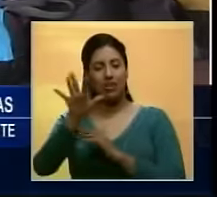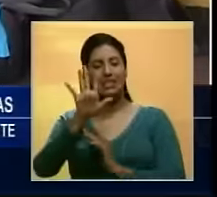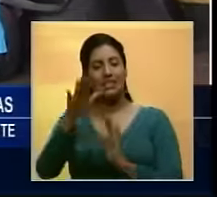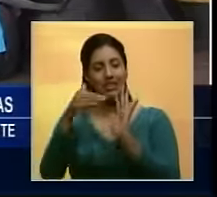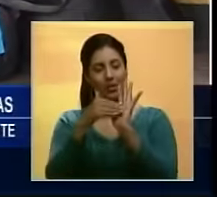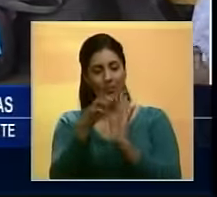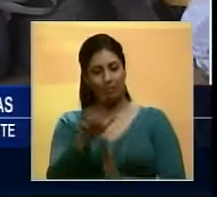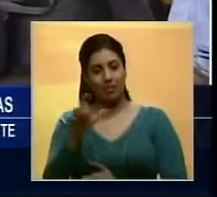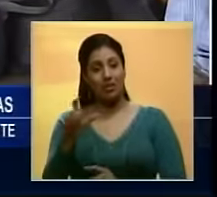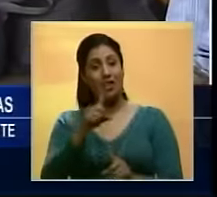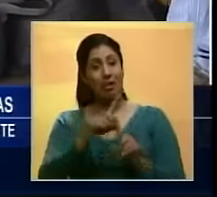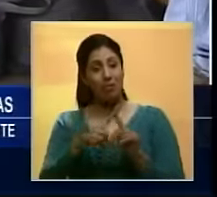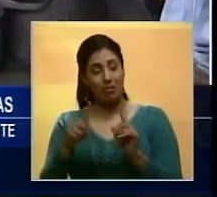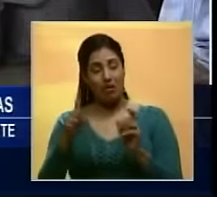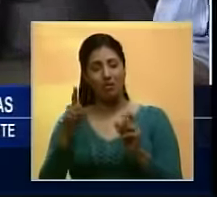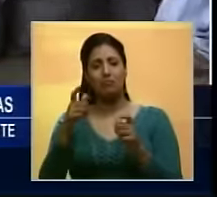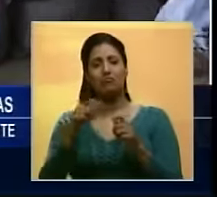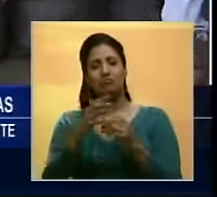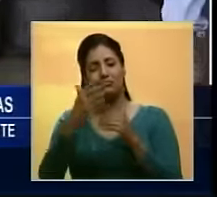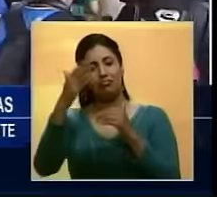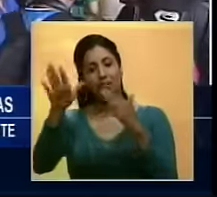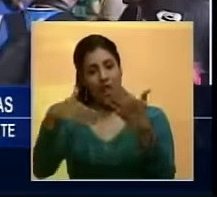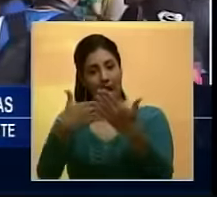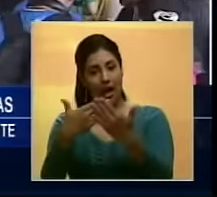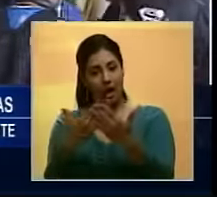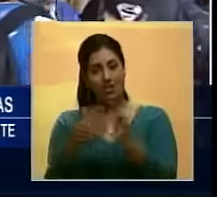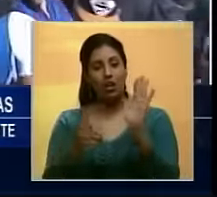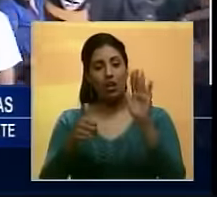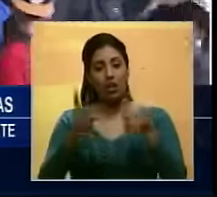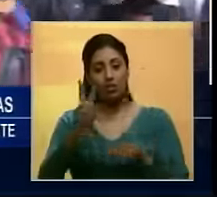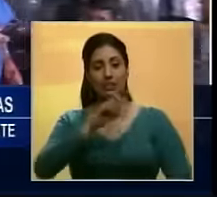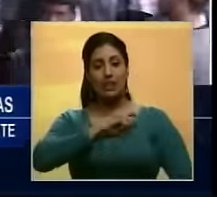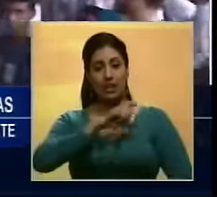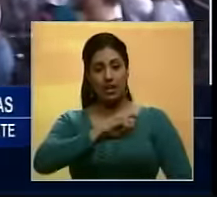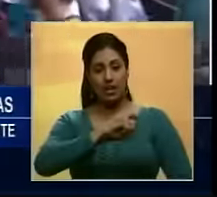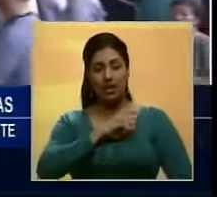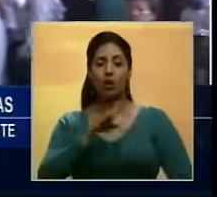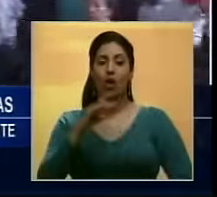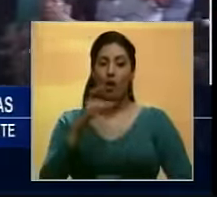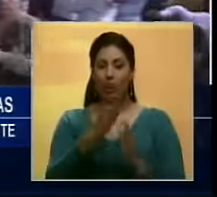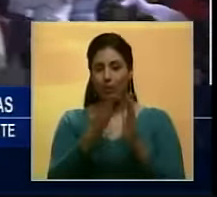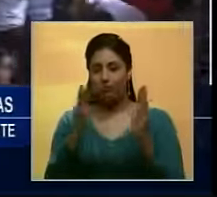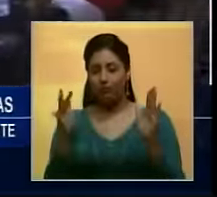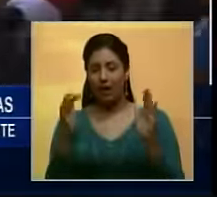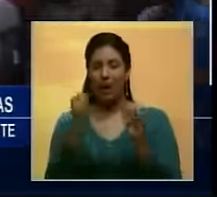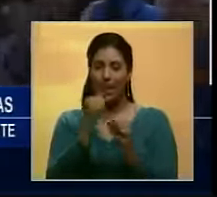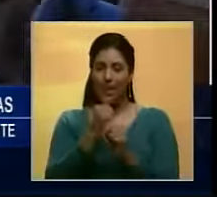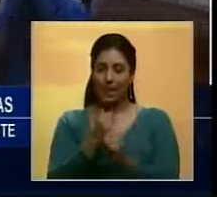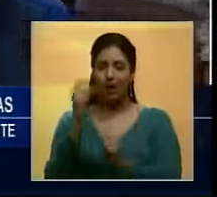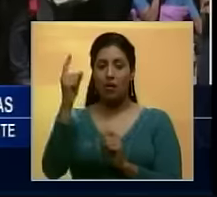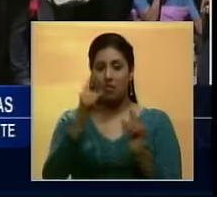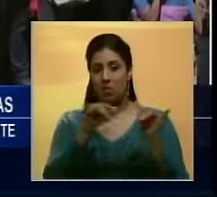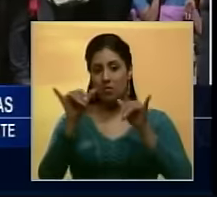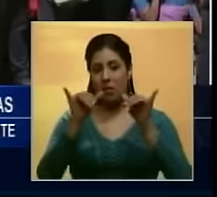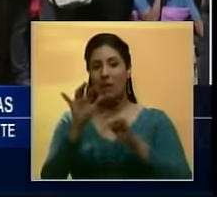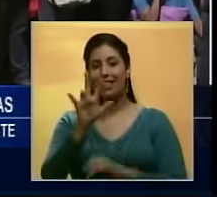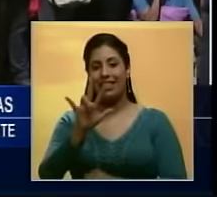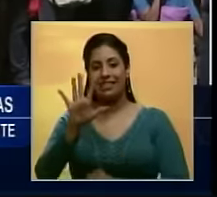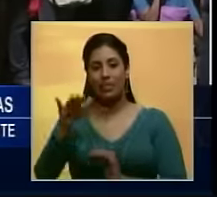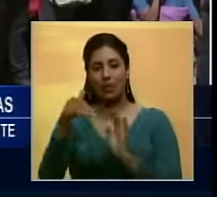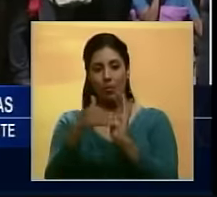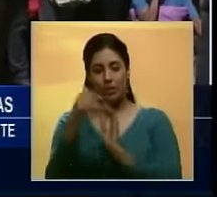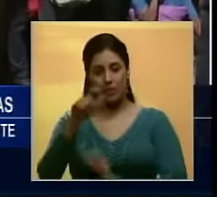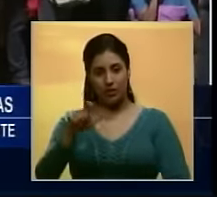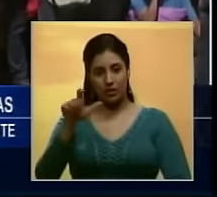5 mil personas. Pero que el operativo se va a extender hasta el 12 de enero. El lapso durante el cual esperan movilizar a más de 35